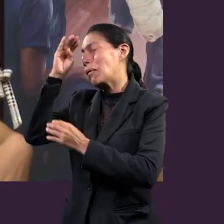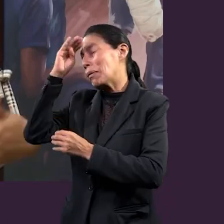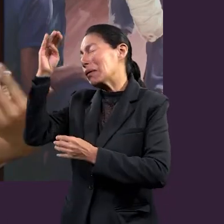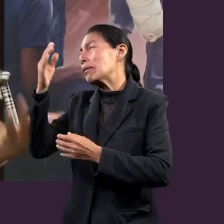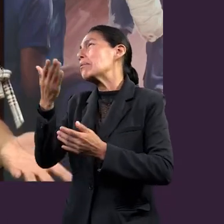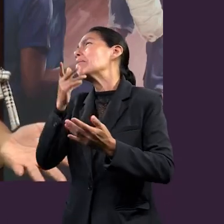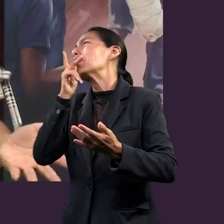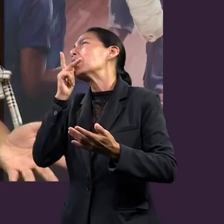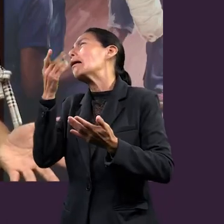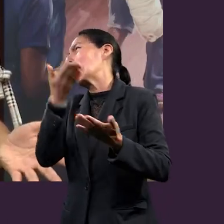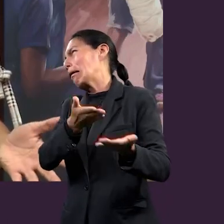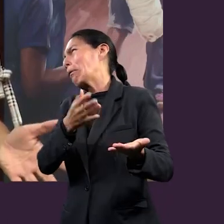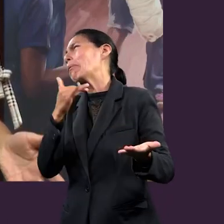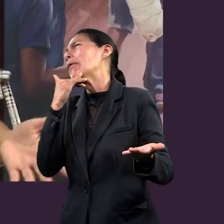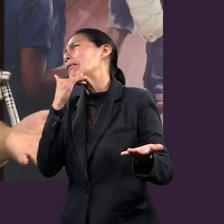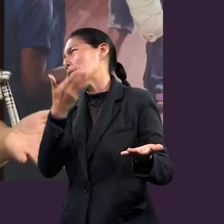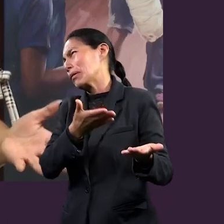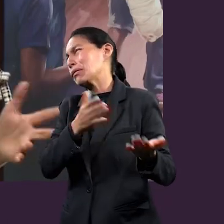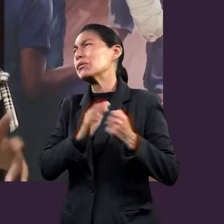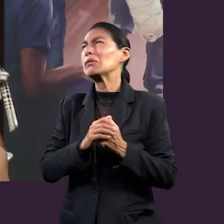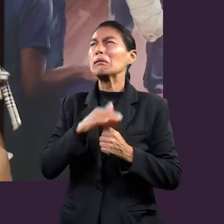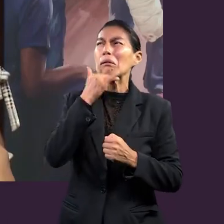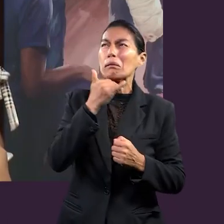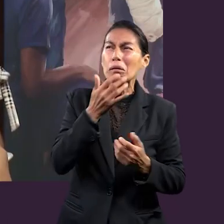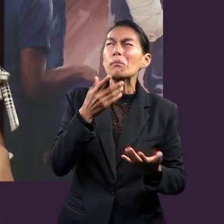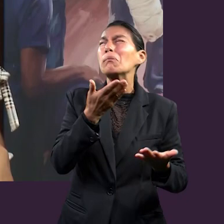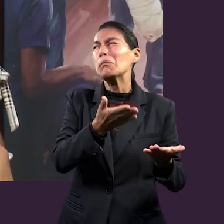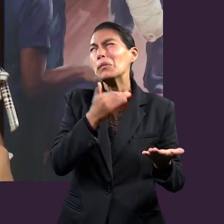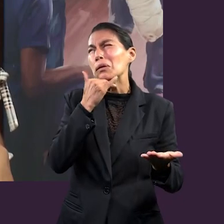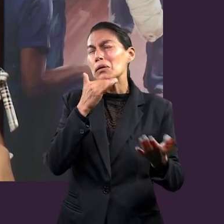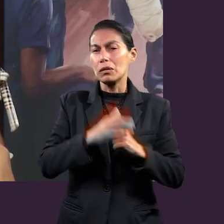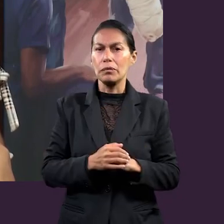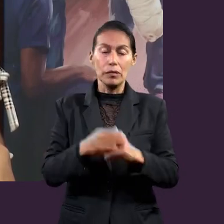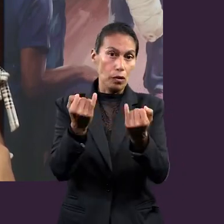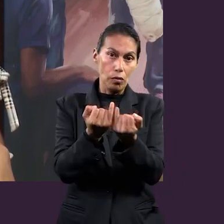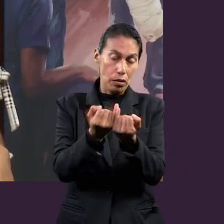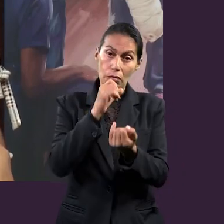Así que si queremos tomar el ejemplo de Jesús, hay que orar por nuestros hermanos,